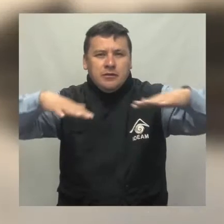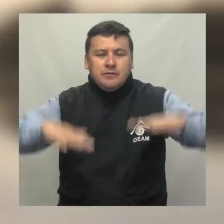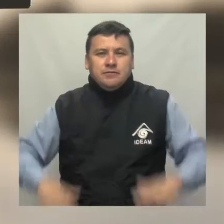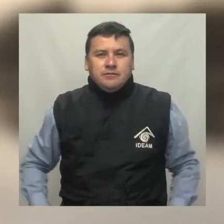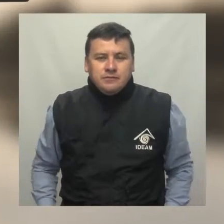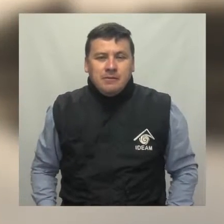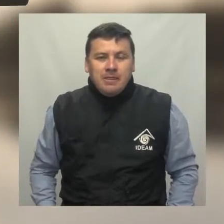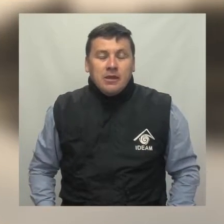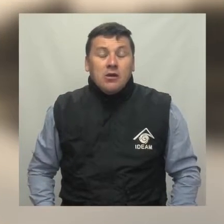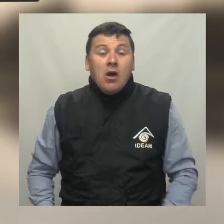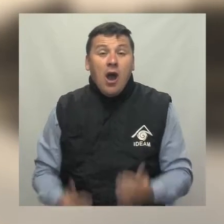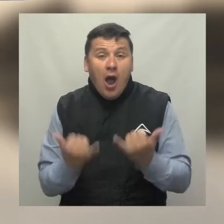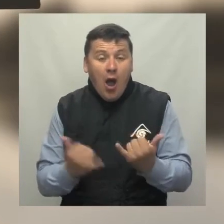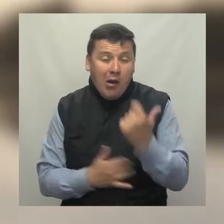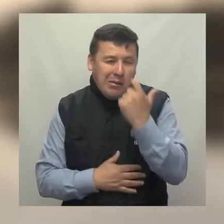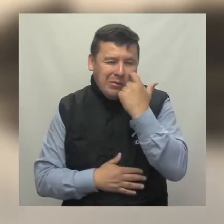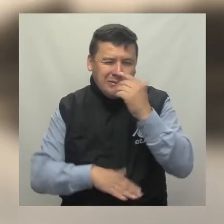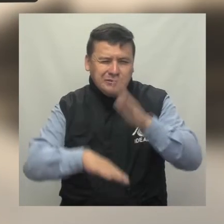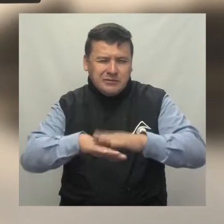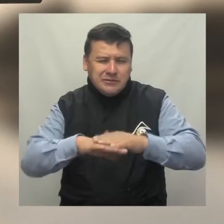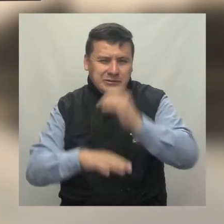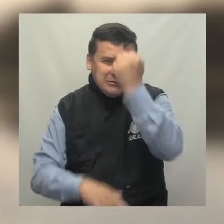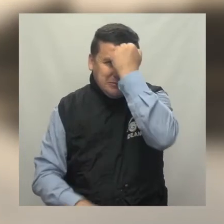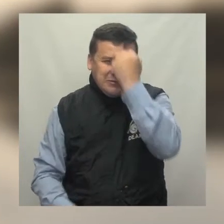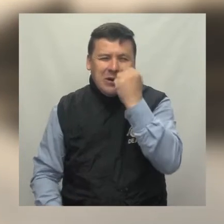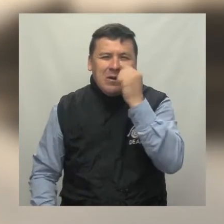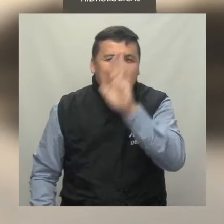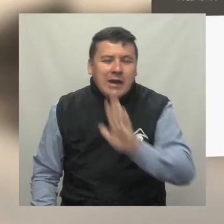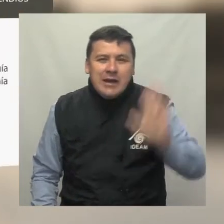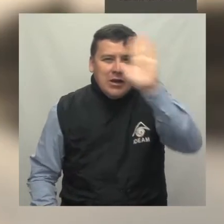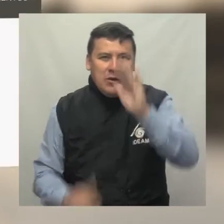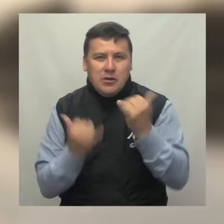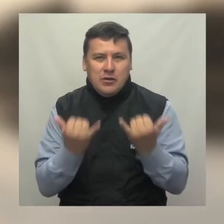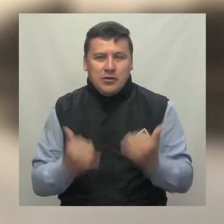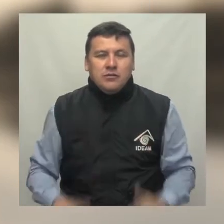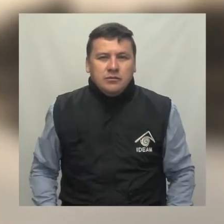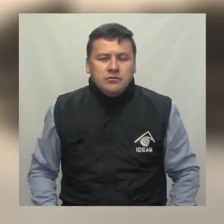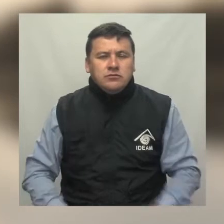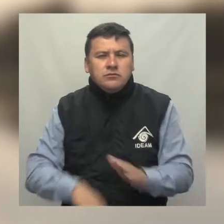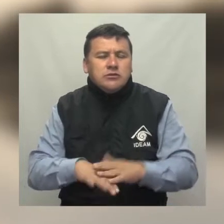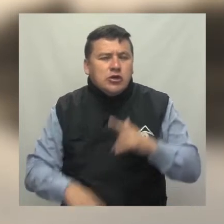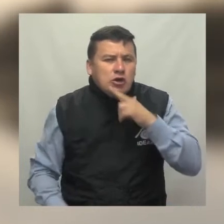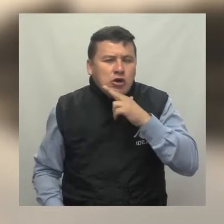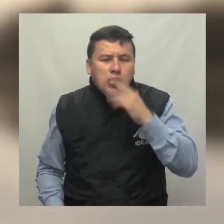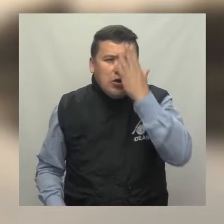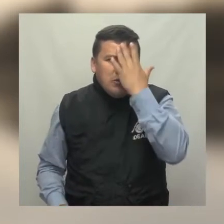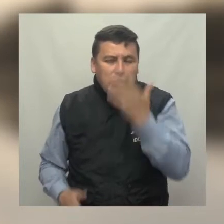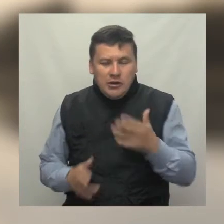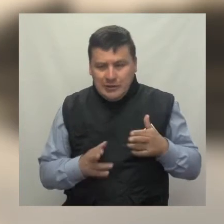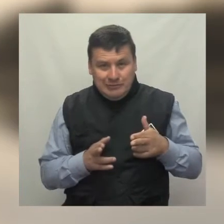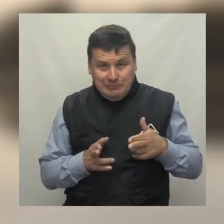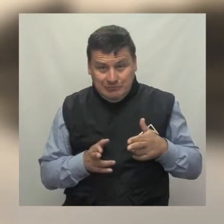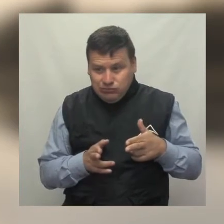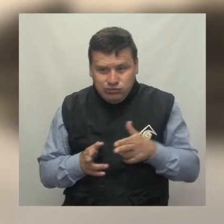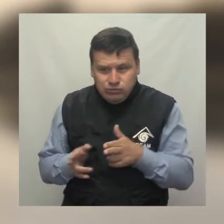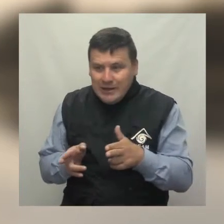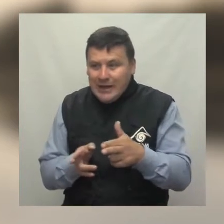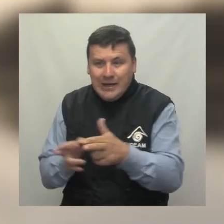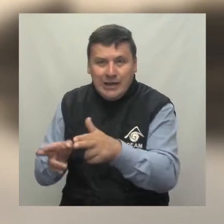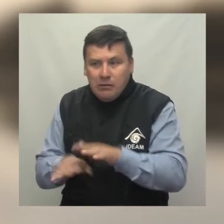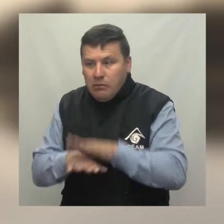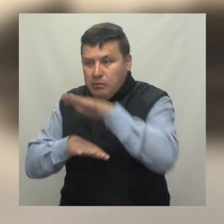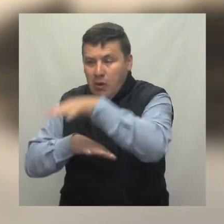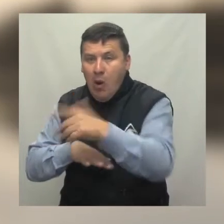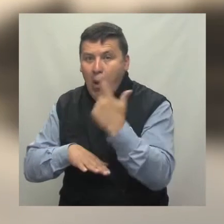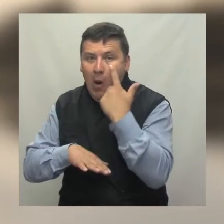Ahora, mucha atención a las principales alertas para hoy a nivel nacional Alerta roja por crecientes registradas en los